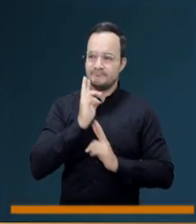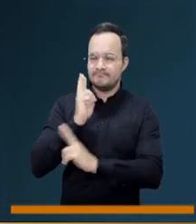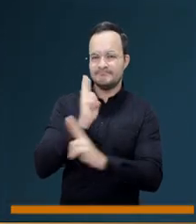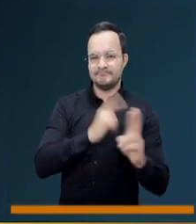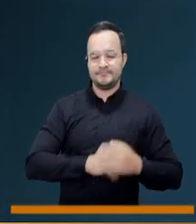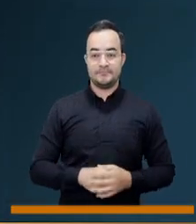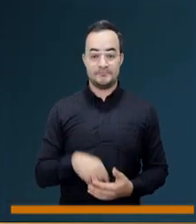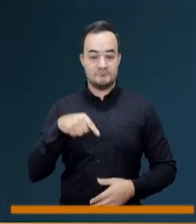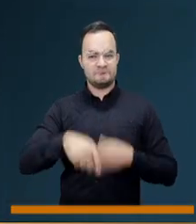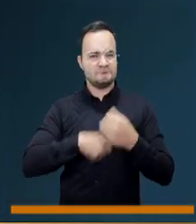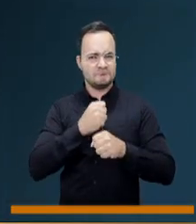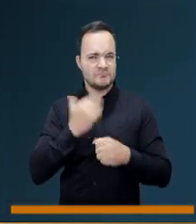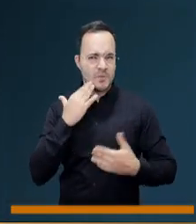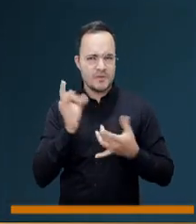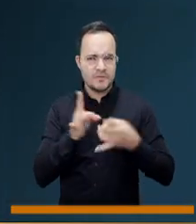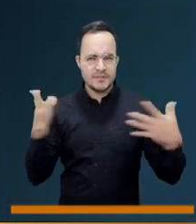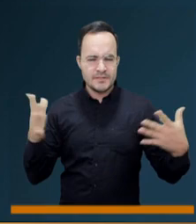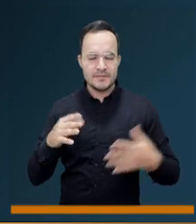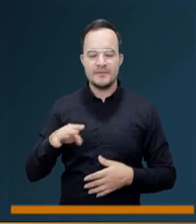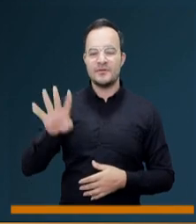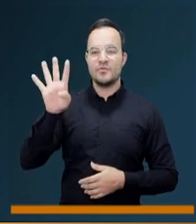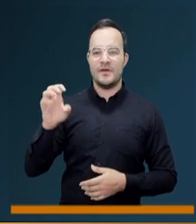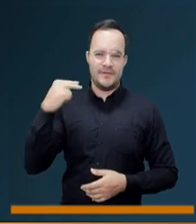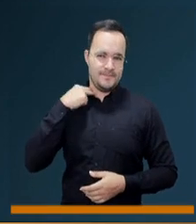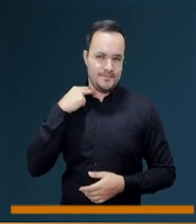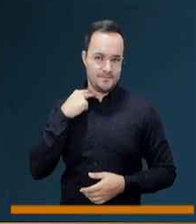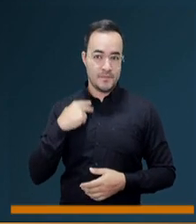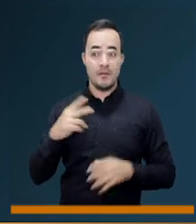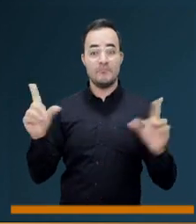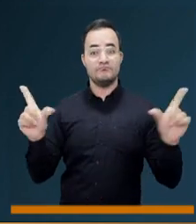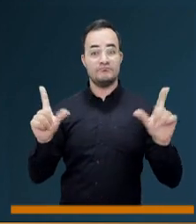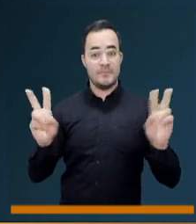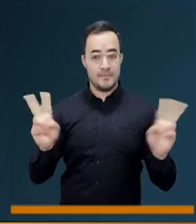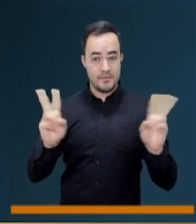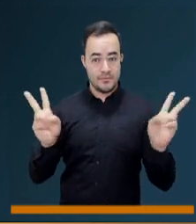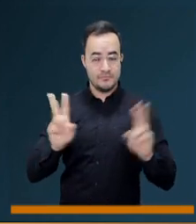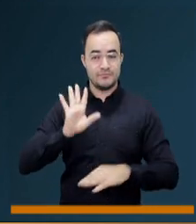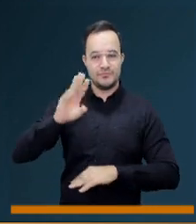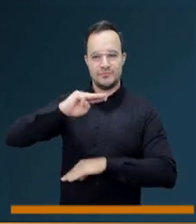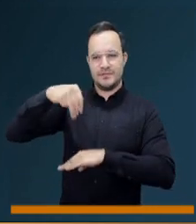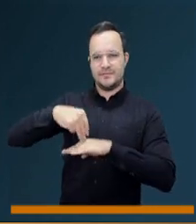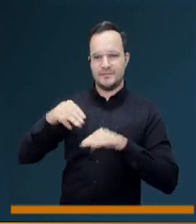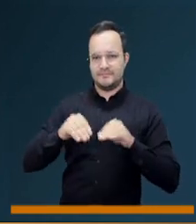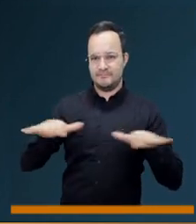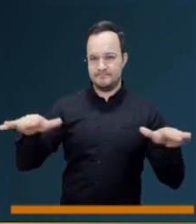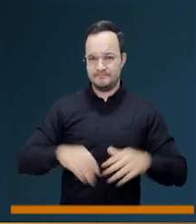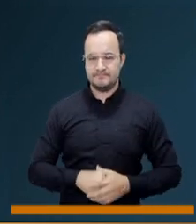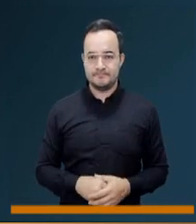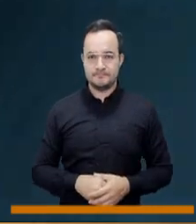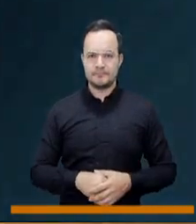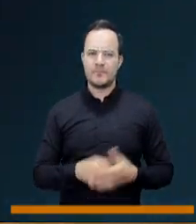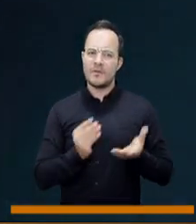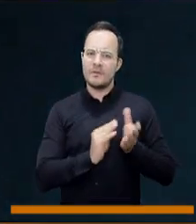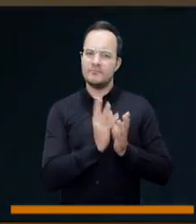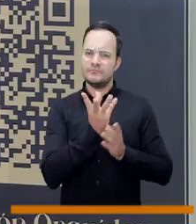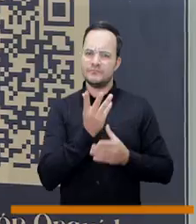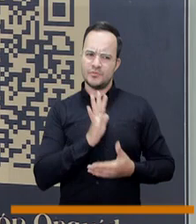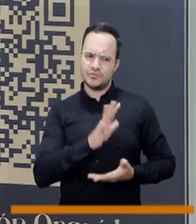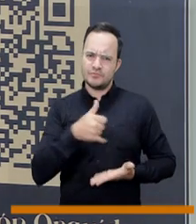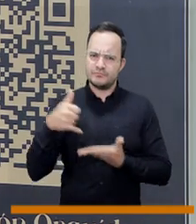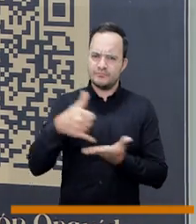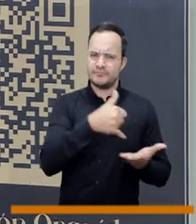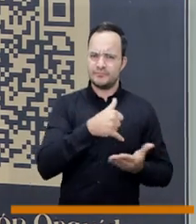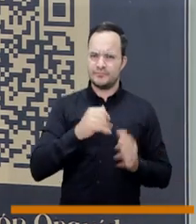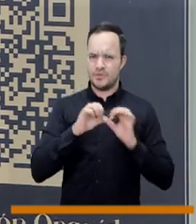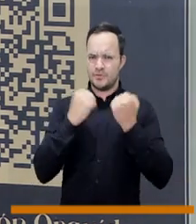Este año la ceremonia será el 9 de noviembre, con transmisión especial por Telemedellín. La condecoración Orquídea Consejo de